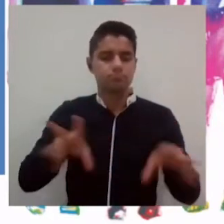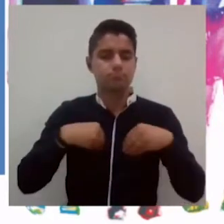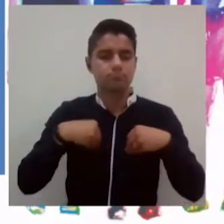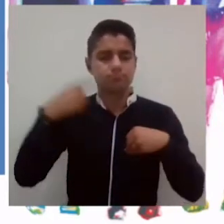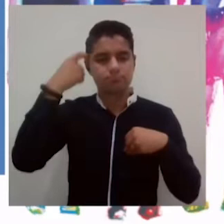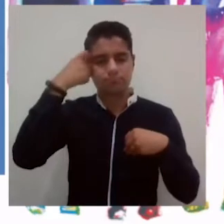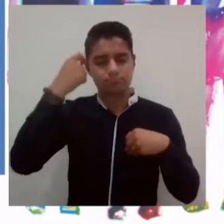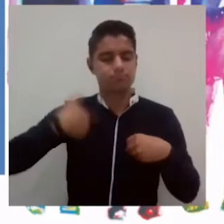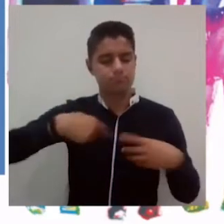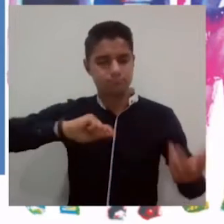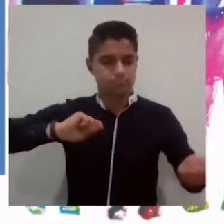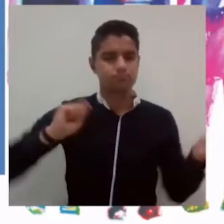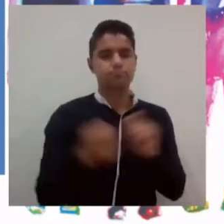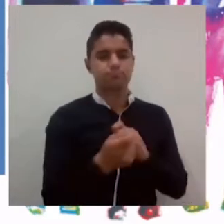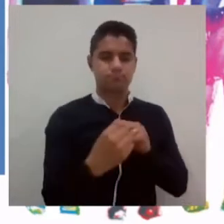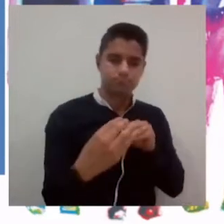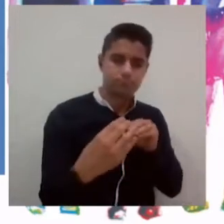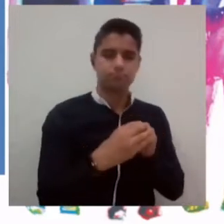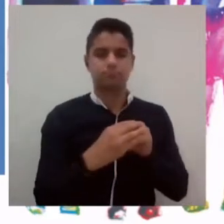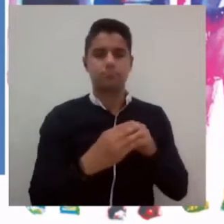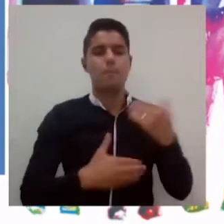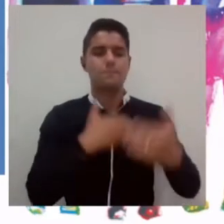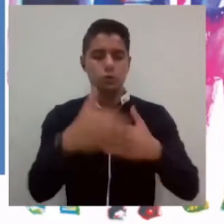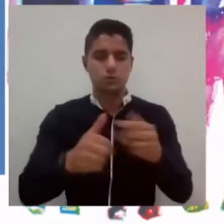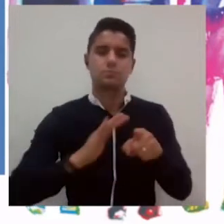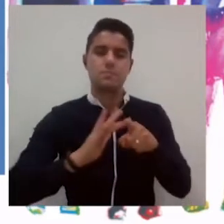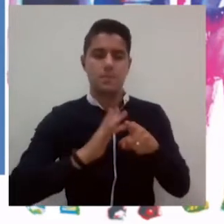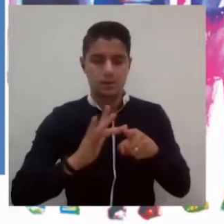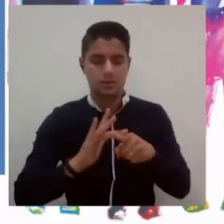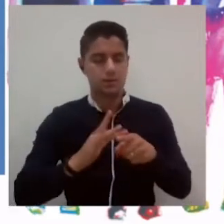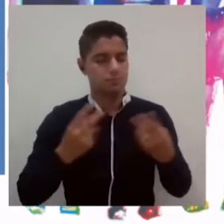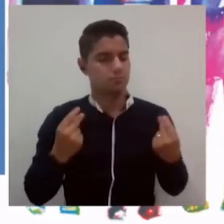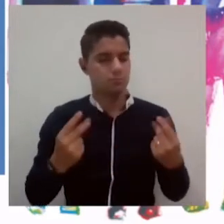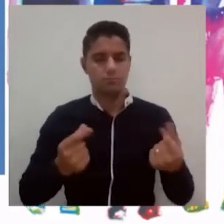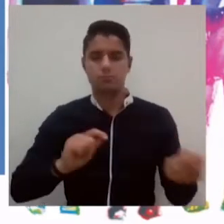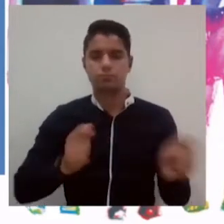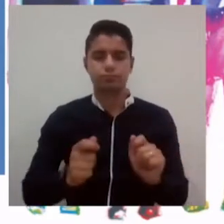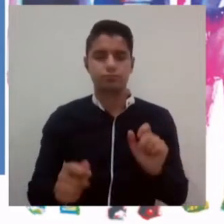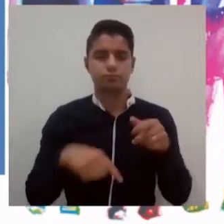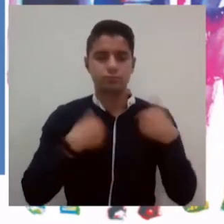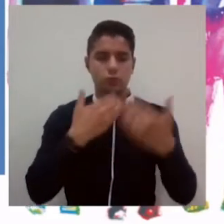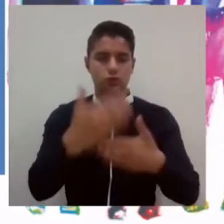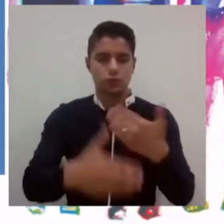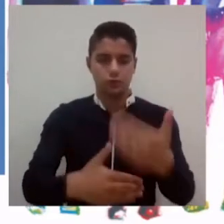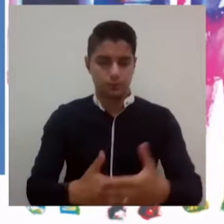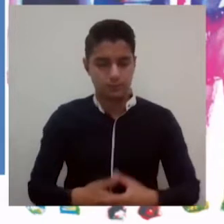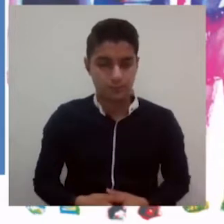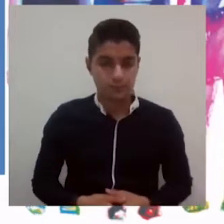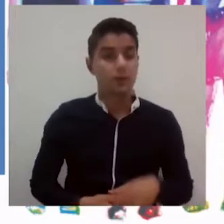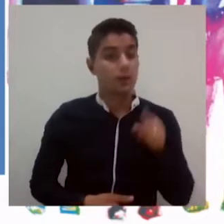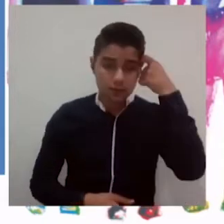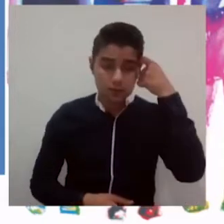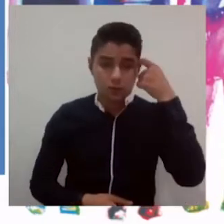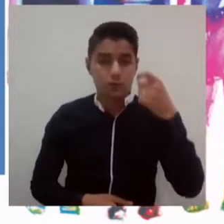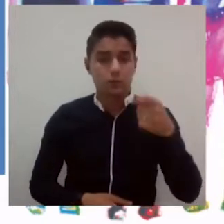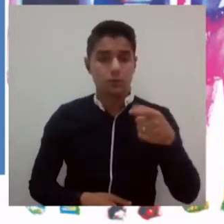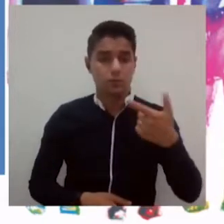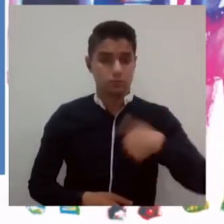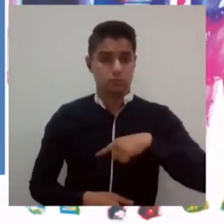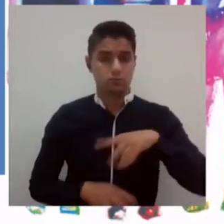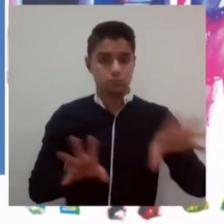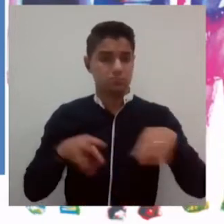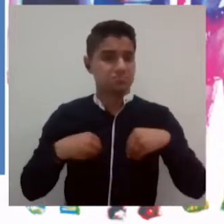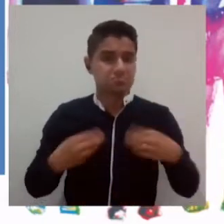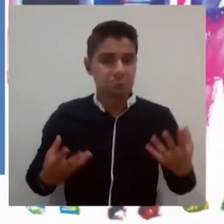prácticas para acelerar el proceso de transformación digital del Instituto. Este reto solo lo podíamos asumir desde la excelente capacidad